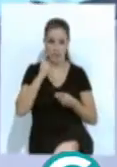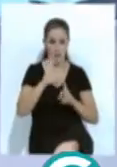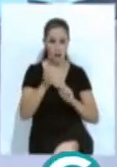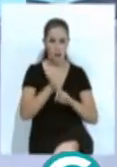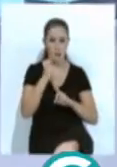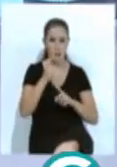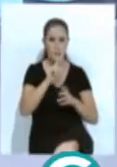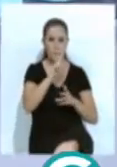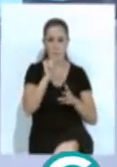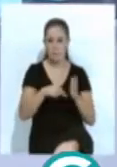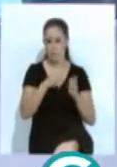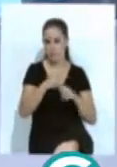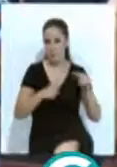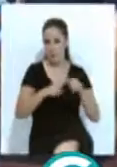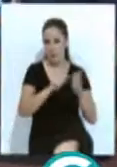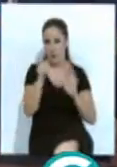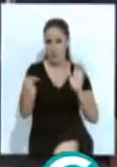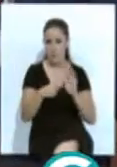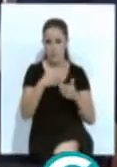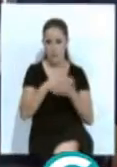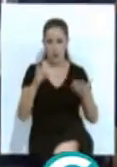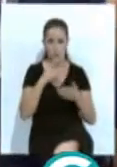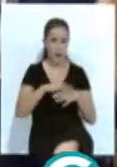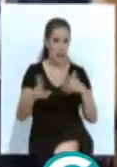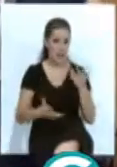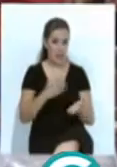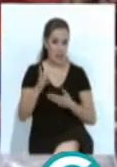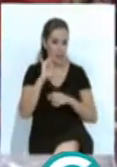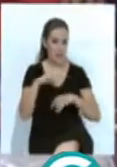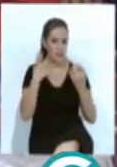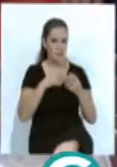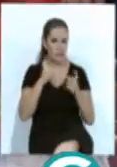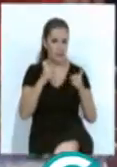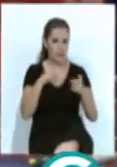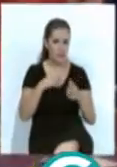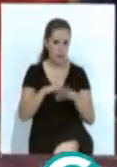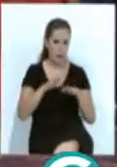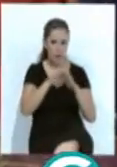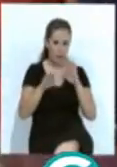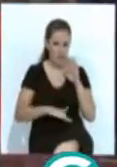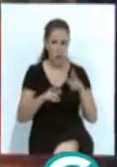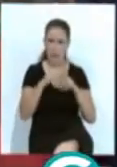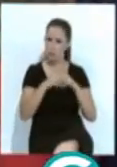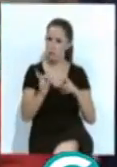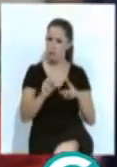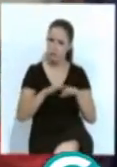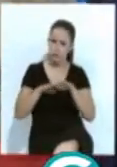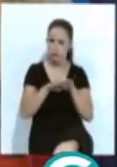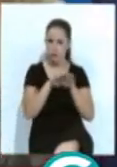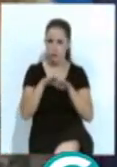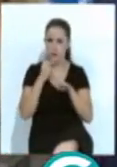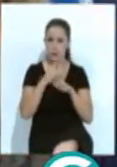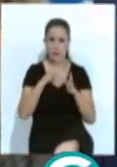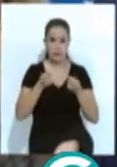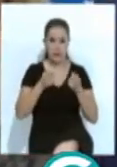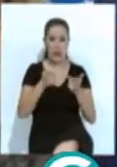entrega de medio millar de kits escolares, una iniciativa con la que se pretende combatir las desigualdades sociales. En total se repartirán